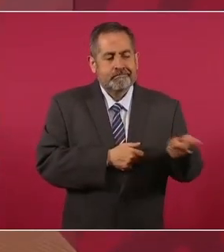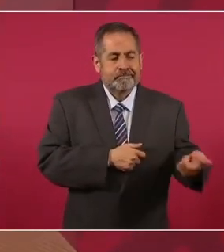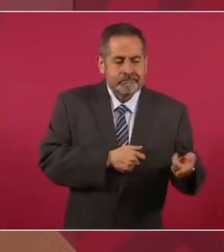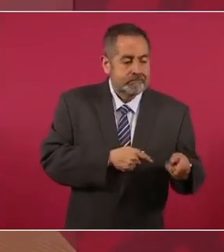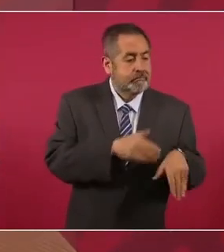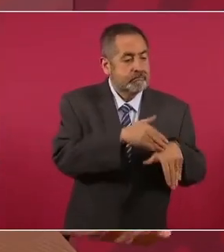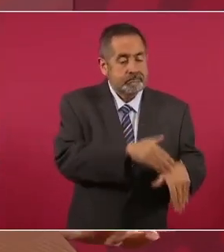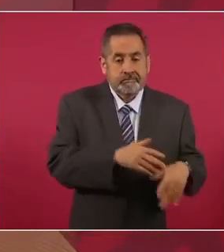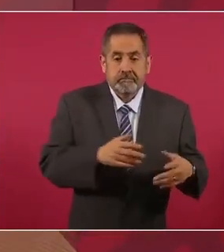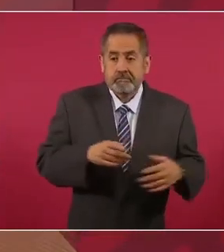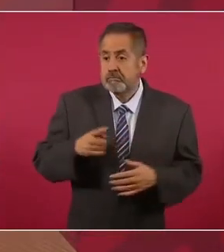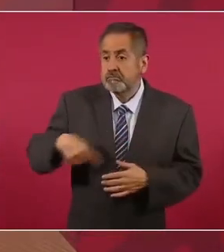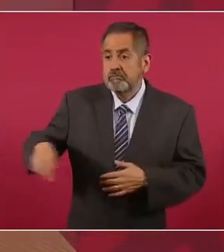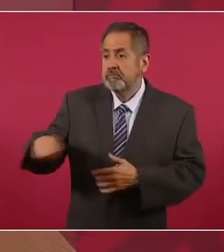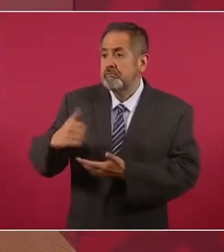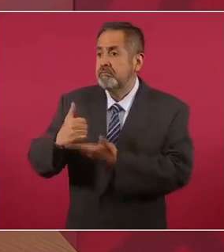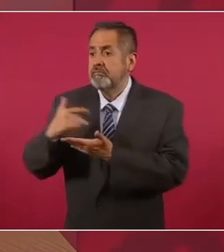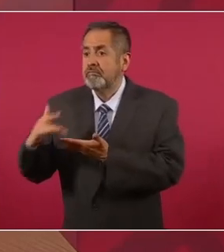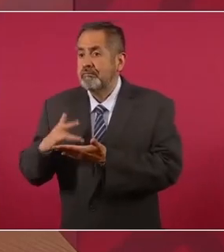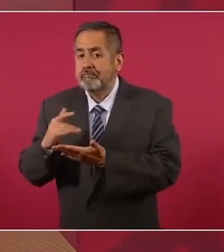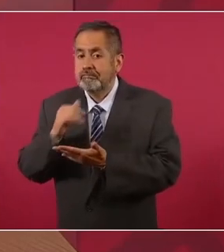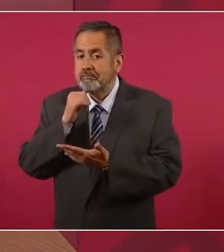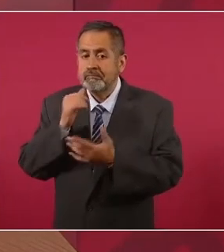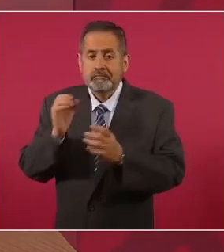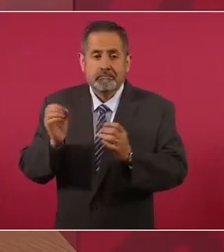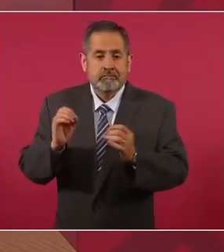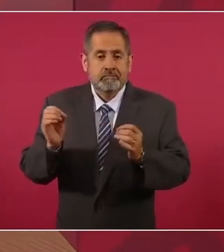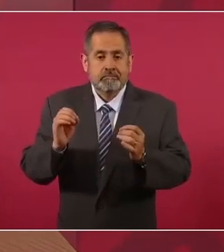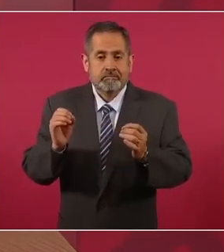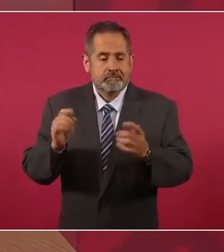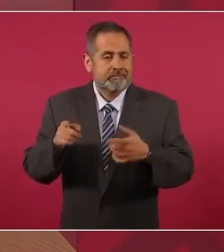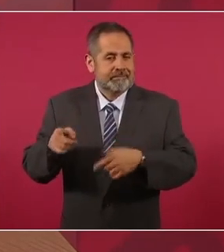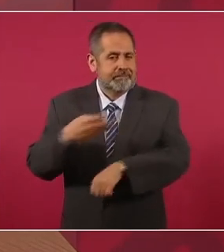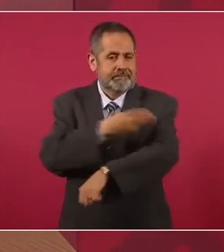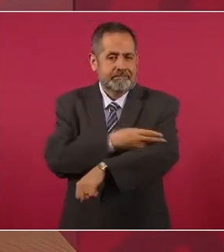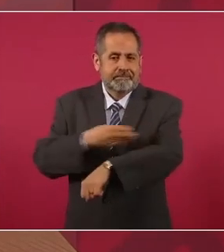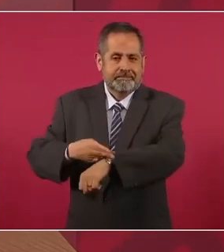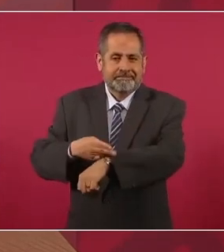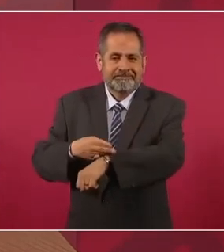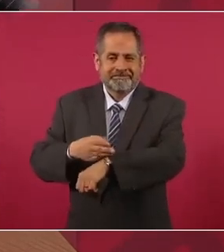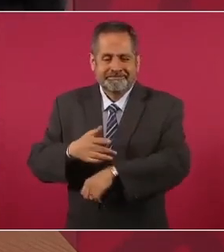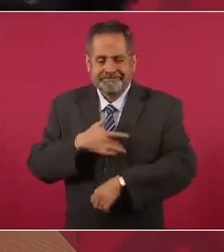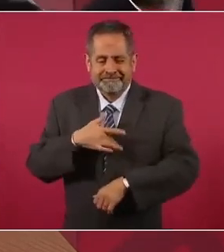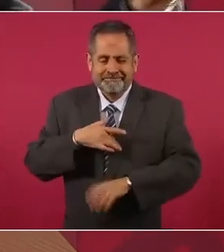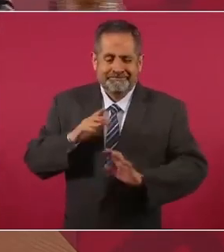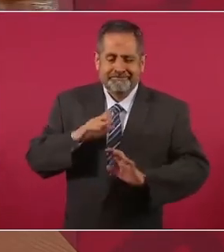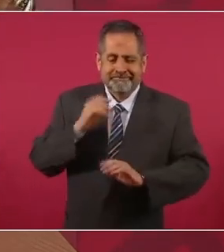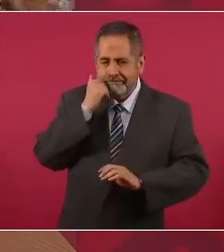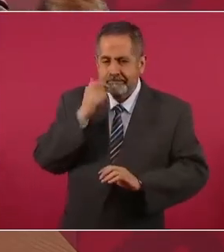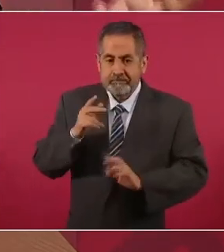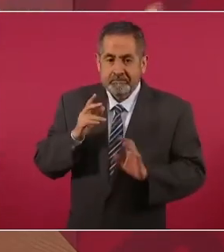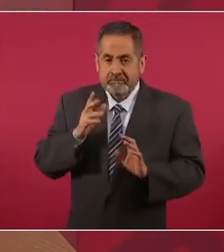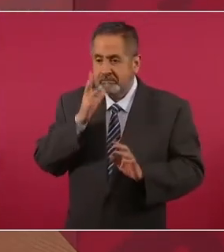Pero como no se atrevió a hacerlo o no pudo hacerlo, se quedó en el aire.